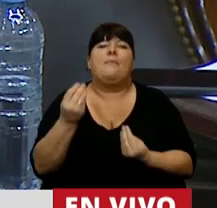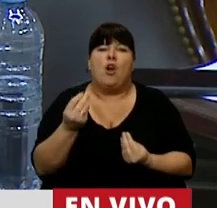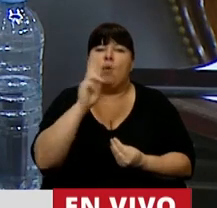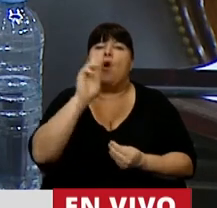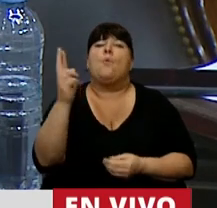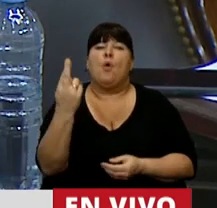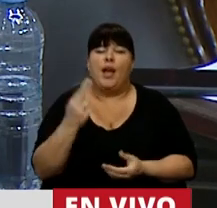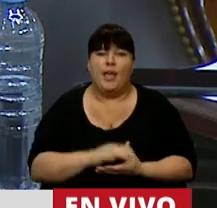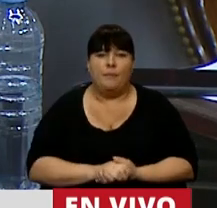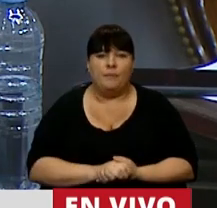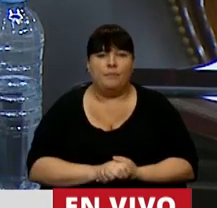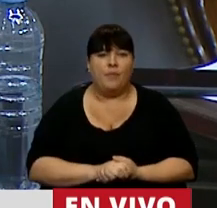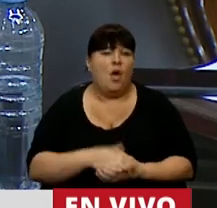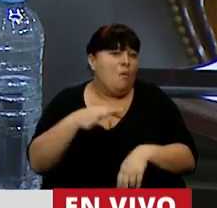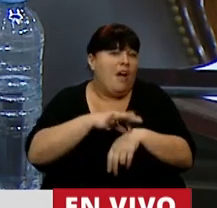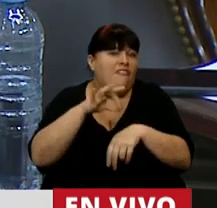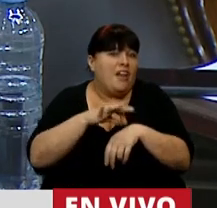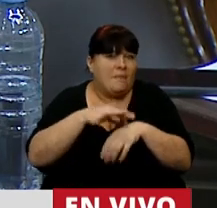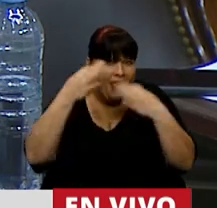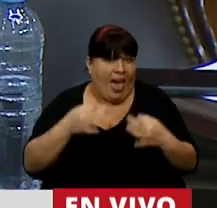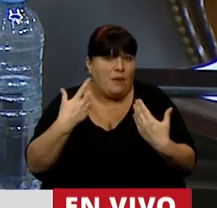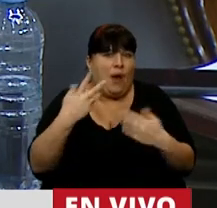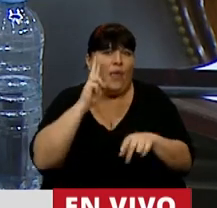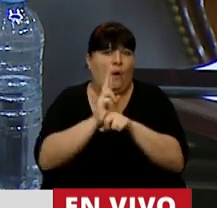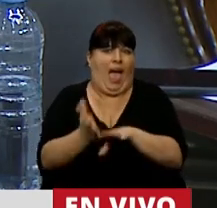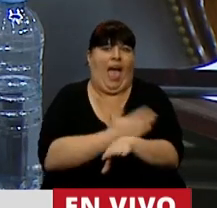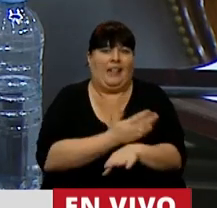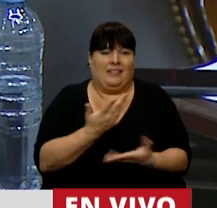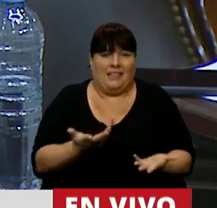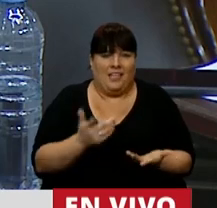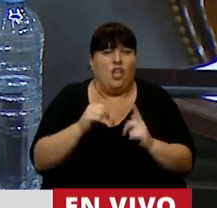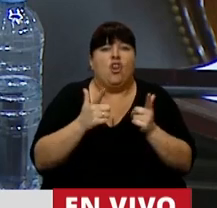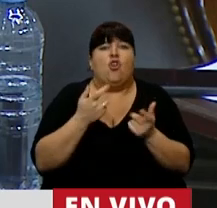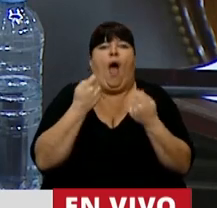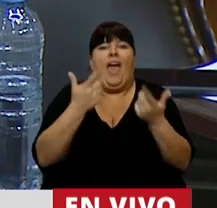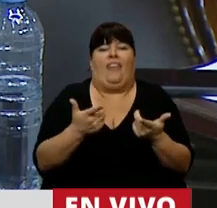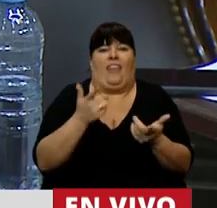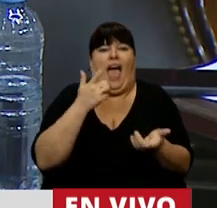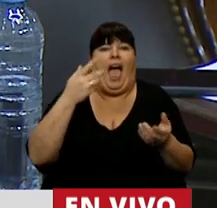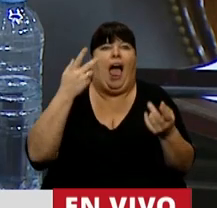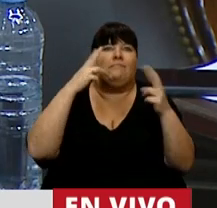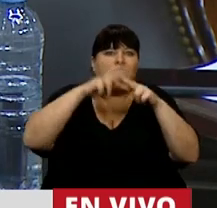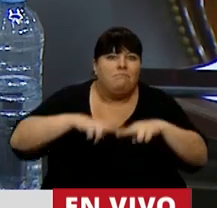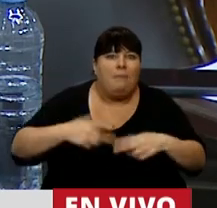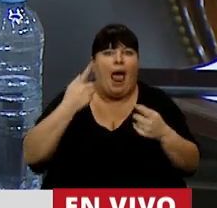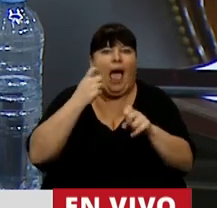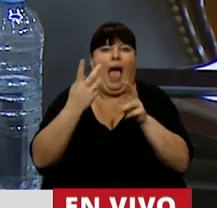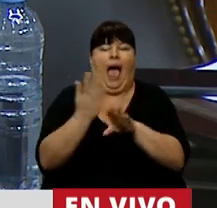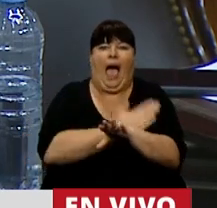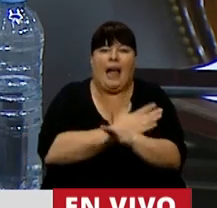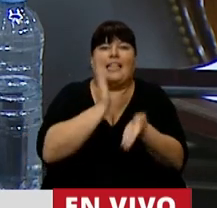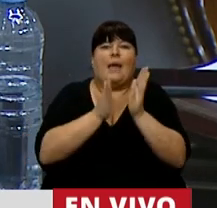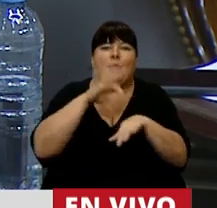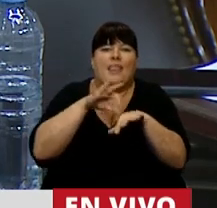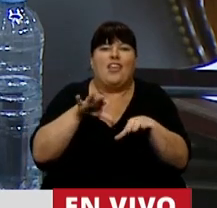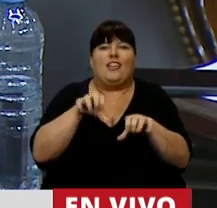mueren las mujeres? Por enfermedades claramente prevenibles. Porque no tienen acceso a hacerse los estudios preventivos y los tratamientos